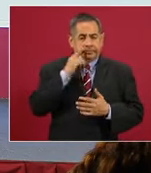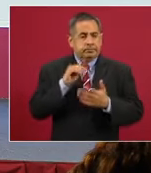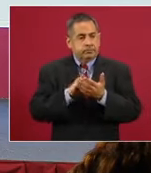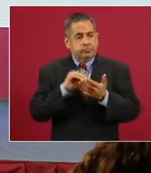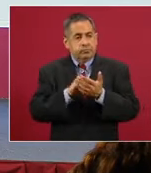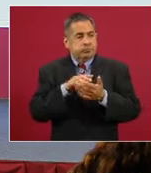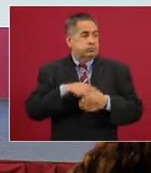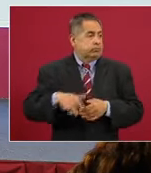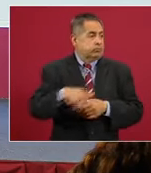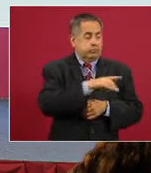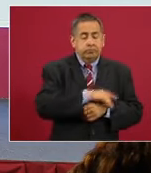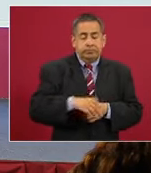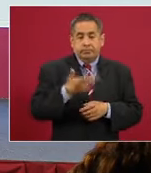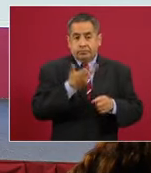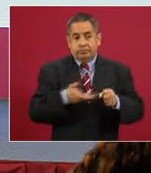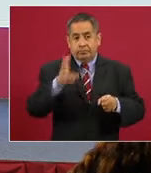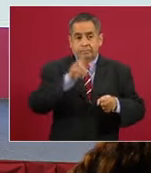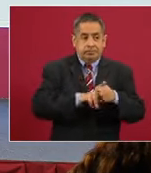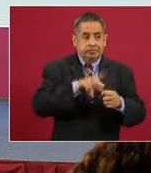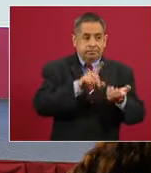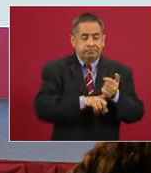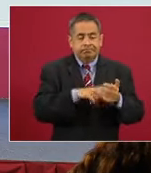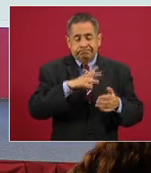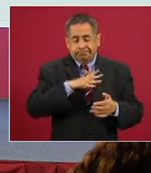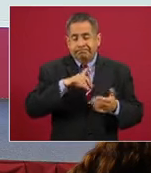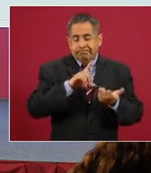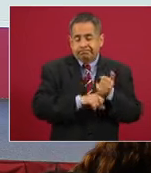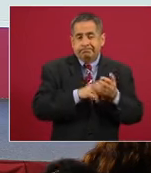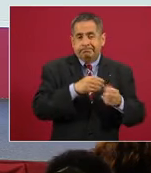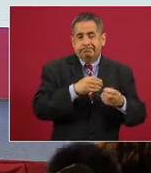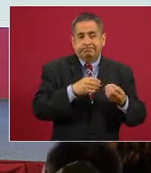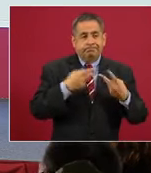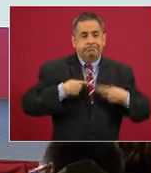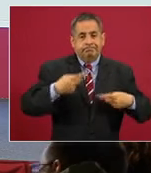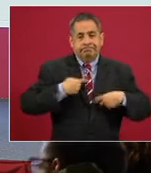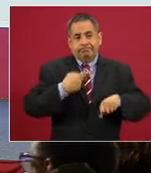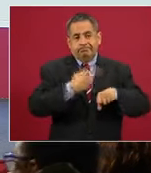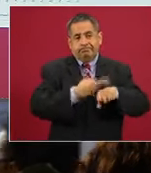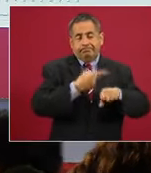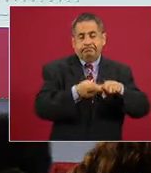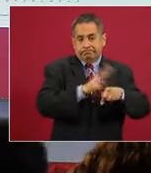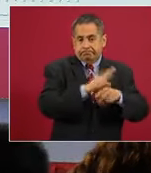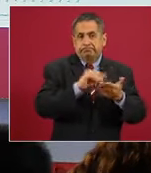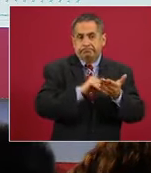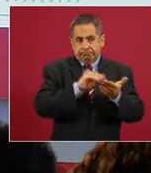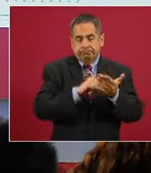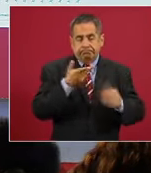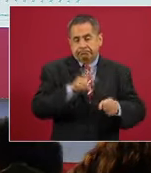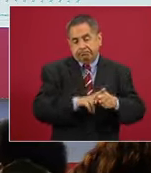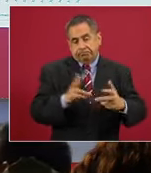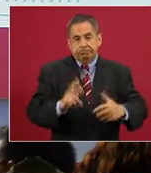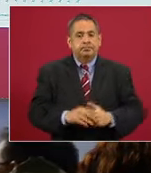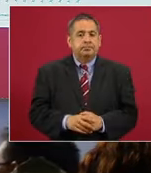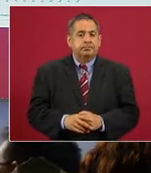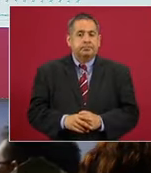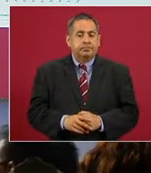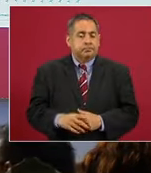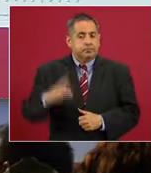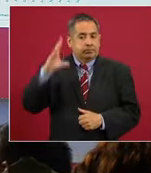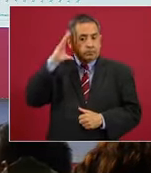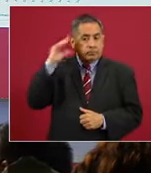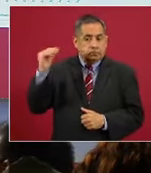de los hospitales en Coahuila o de las camas están ocupadas por pacientes COVID. La siguiente. Colima